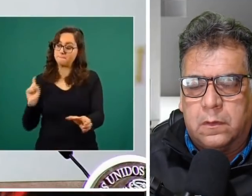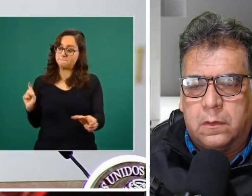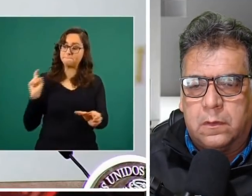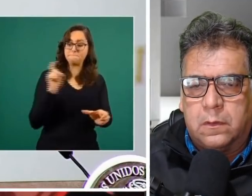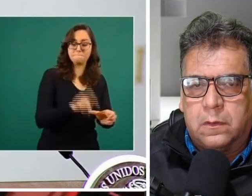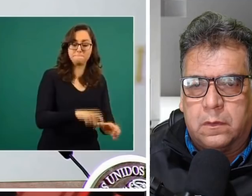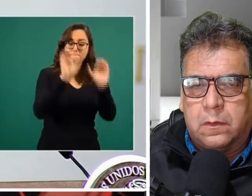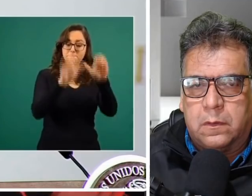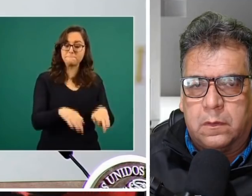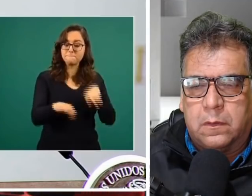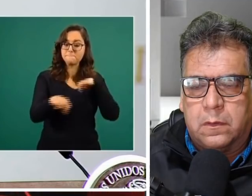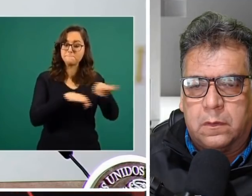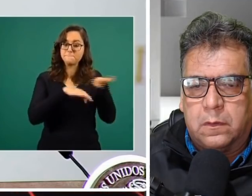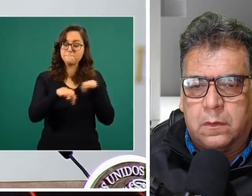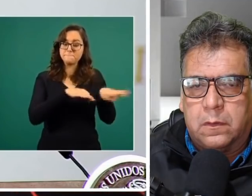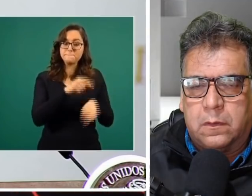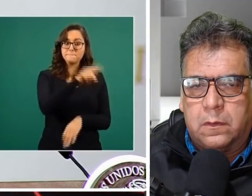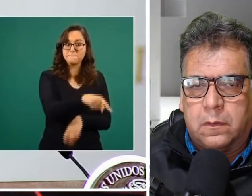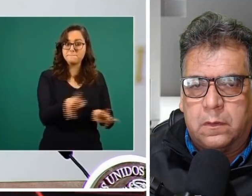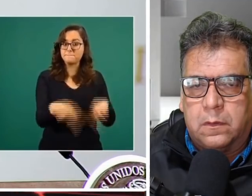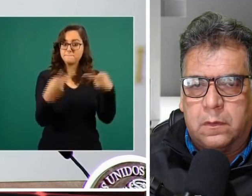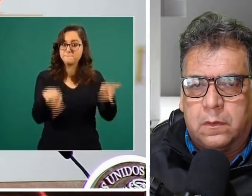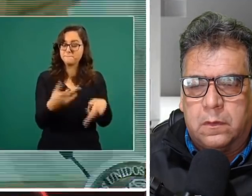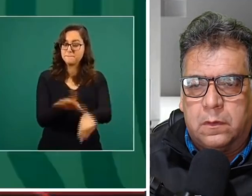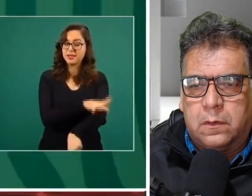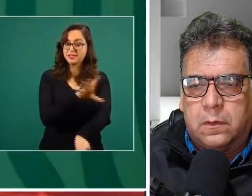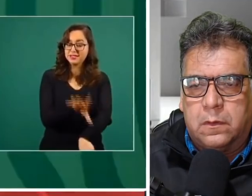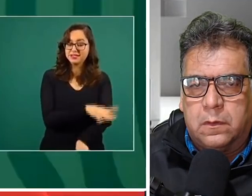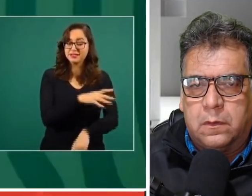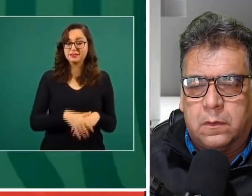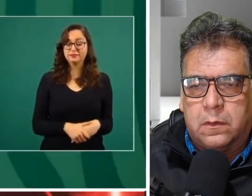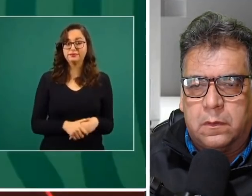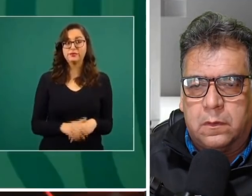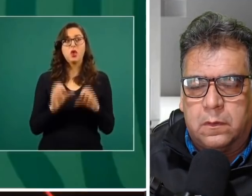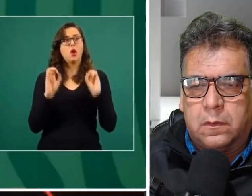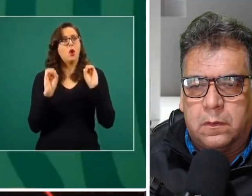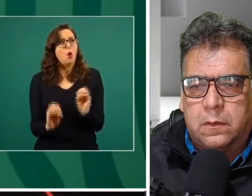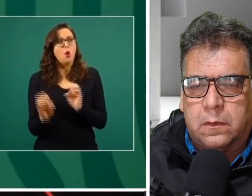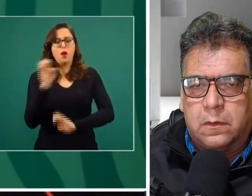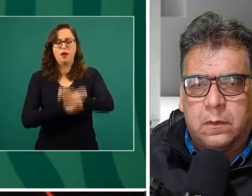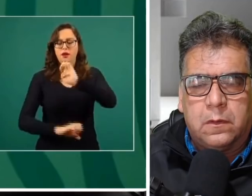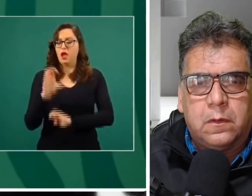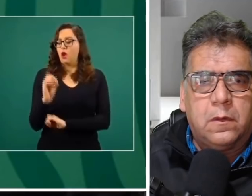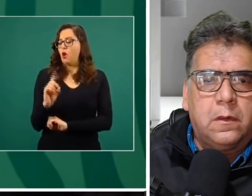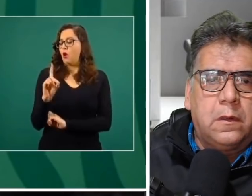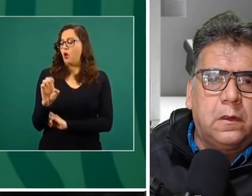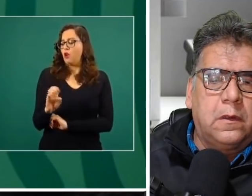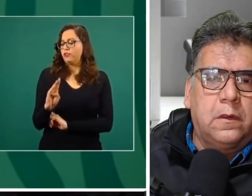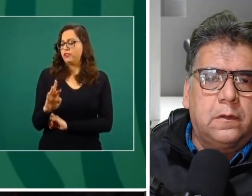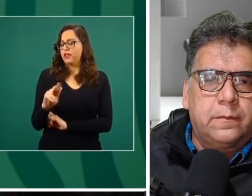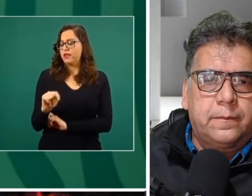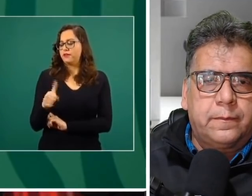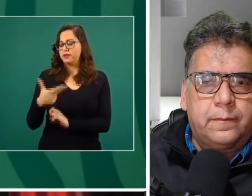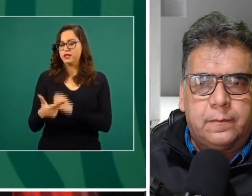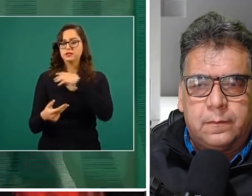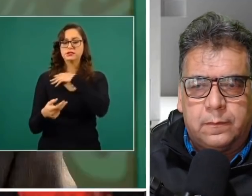o lo de Odebrecht, que se dio un contrato a